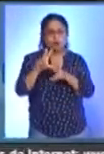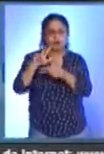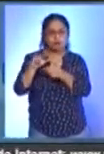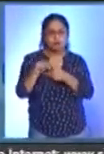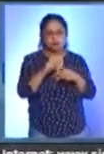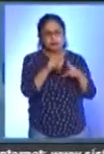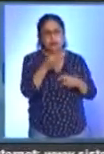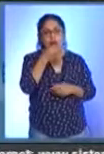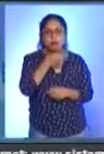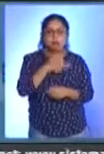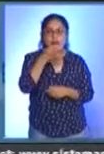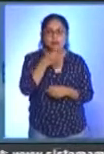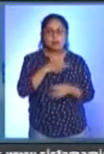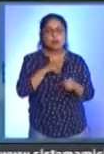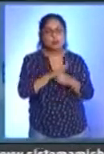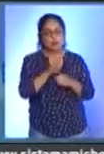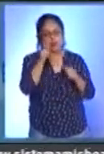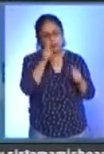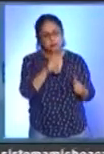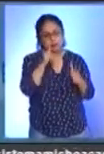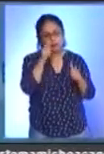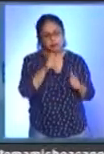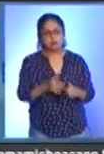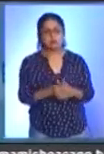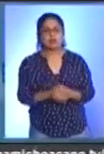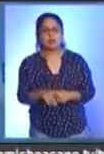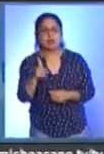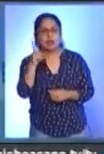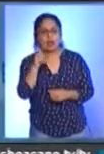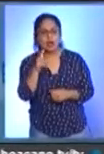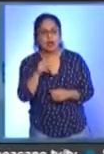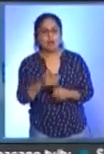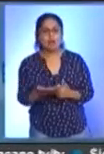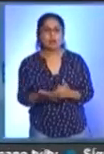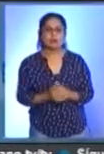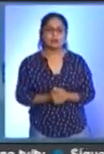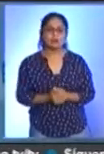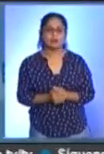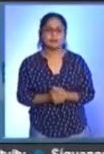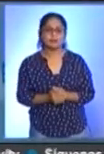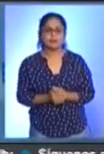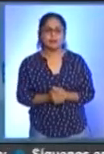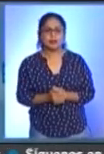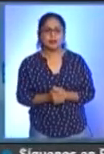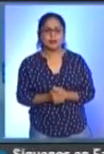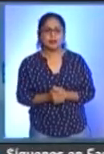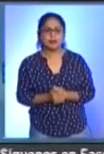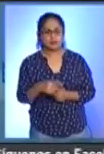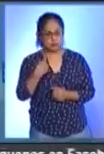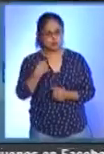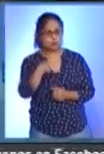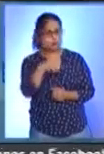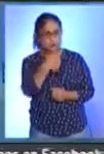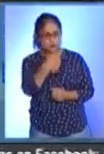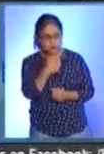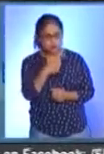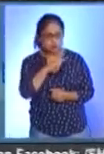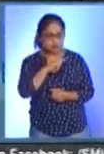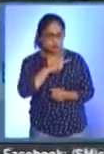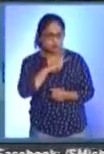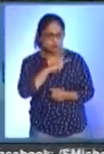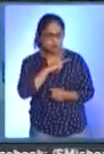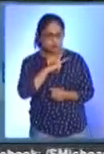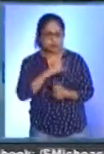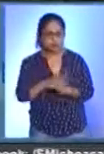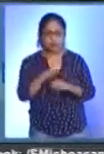comunicados, ya sea que emite con agua, ahora sí que nosotros mismos, los